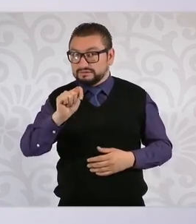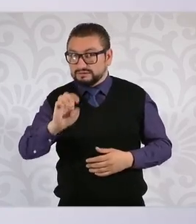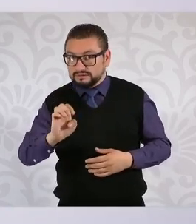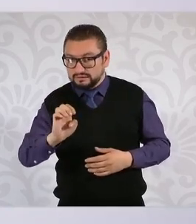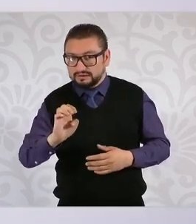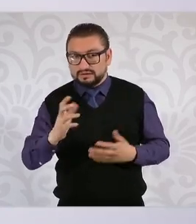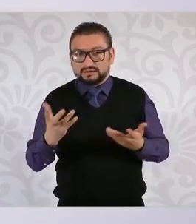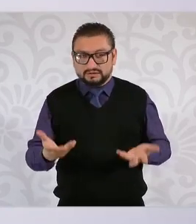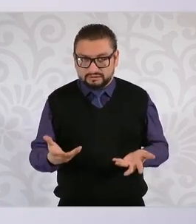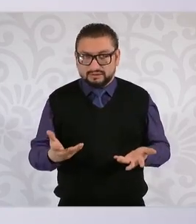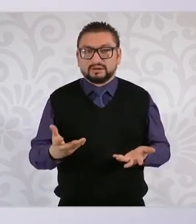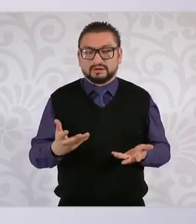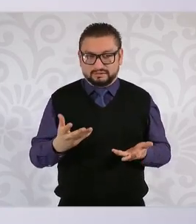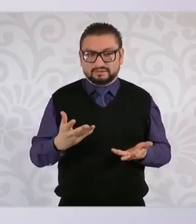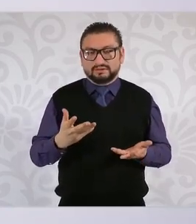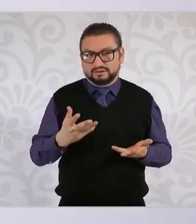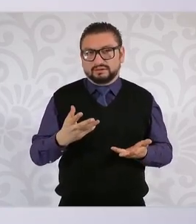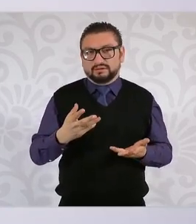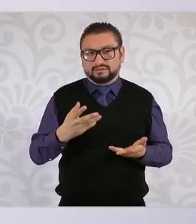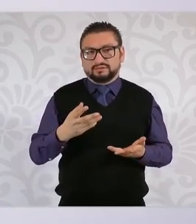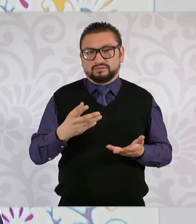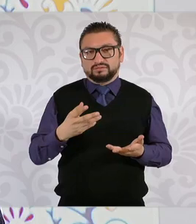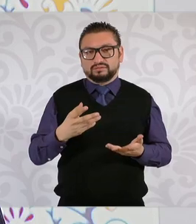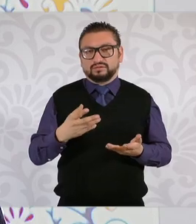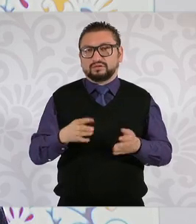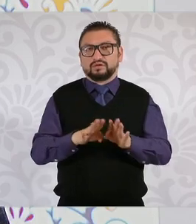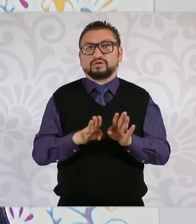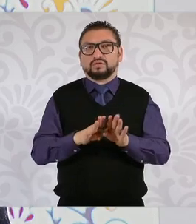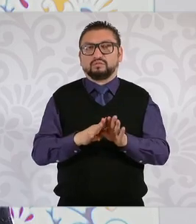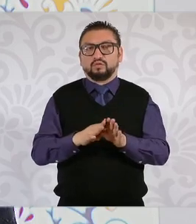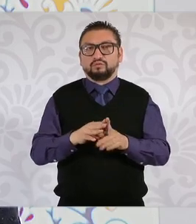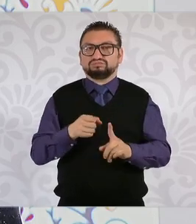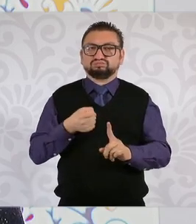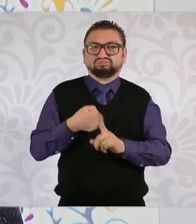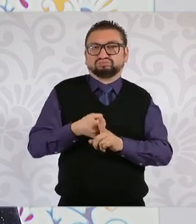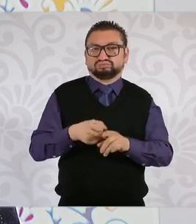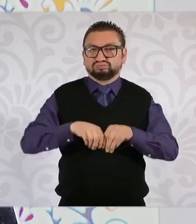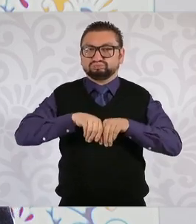o sea tuvo su su impacto